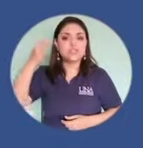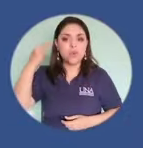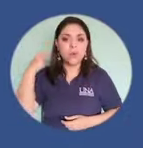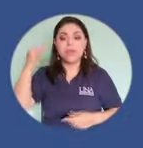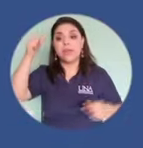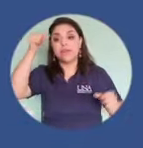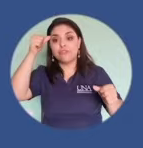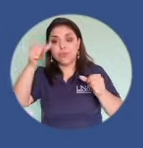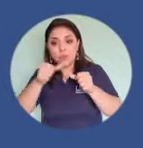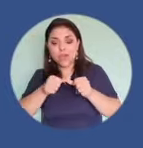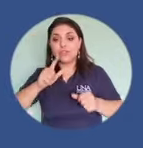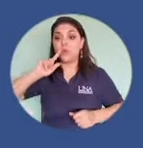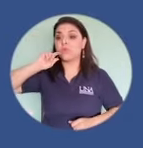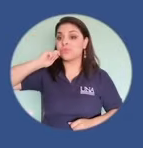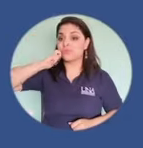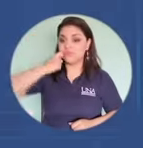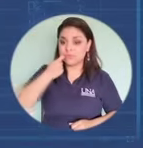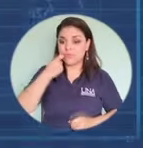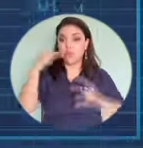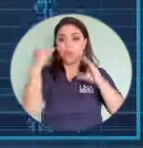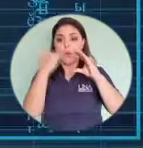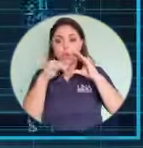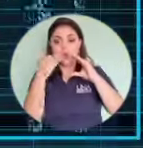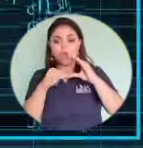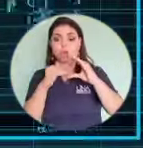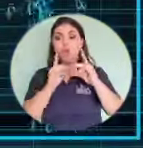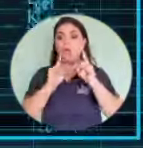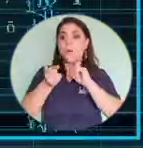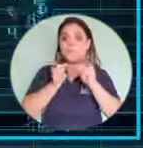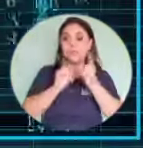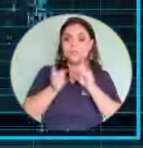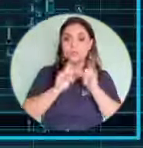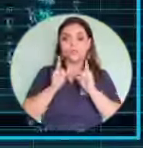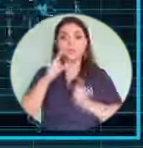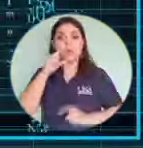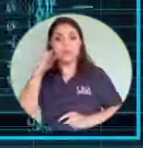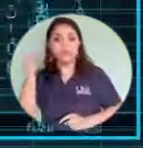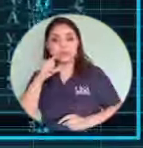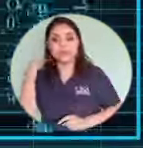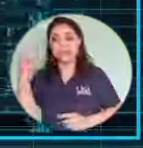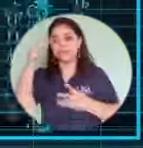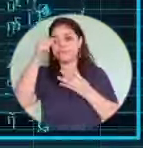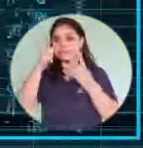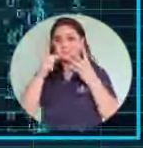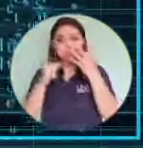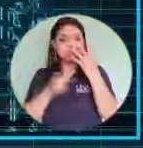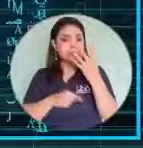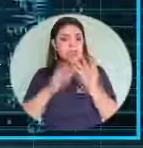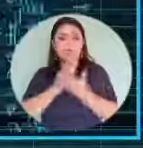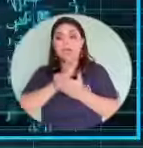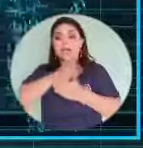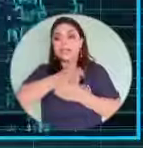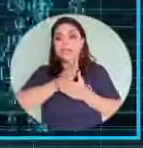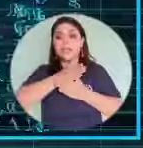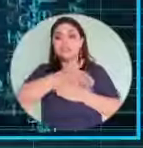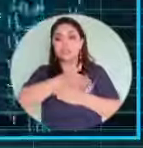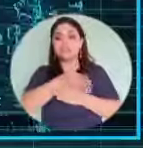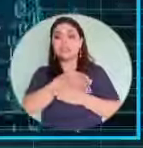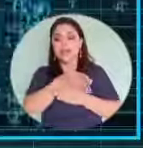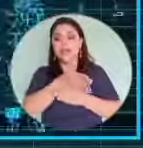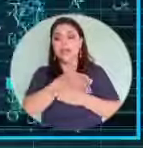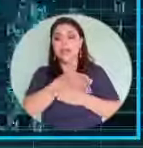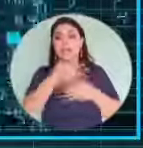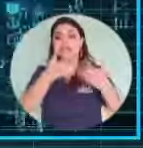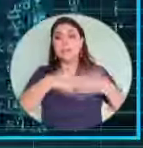hay contraseñas, hay correos electrónicos, conversaciones de WhatsApp, en fin, hay un sinnúmero, accesos a entidades financieras,